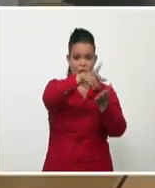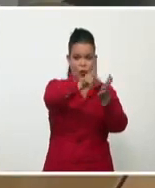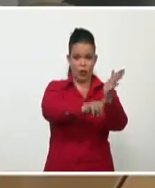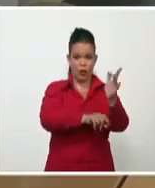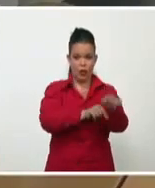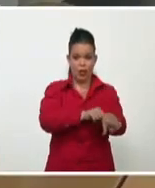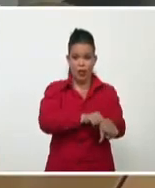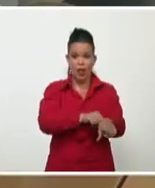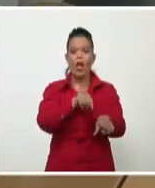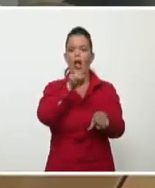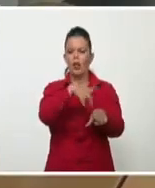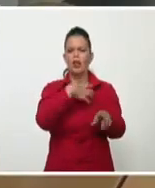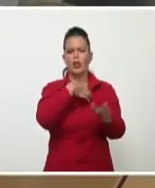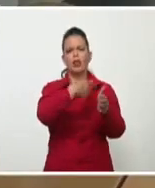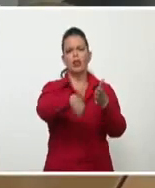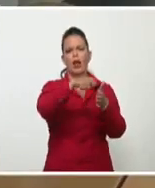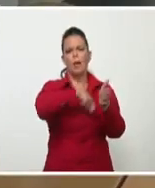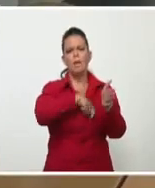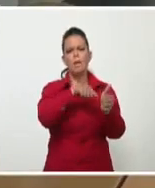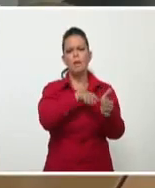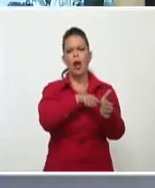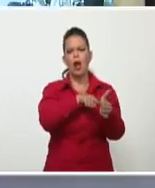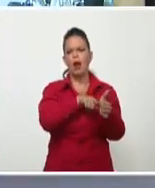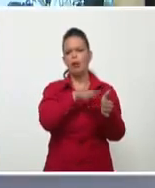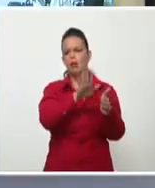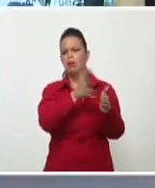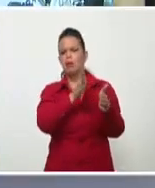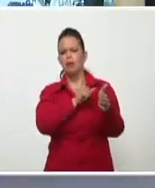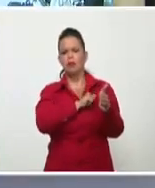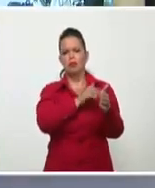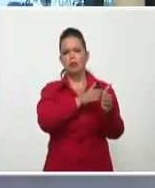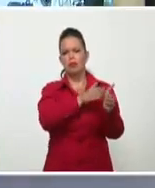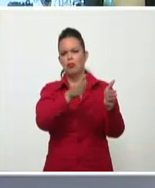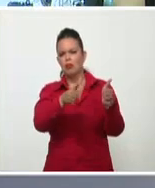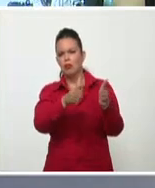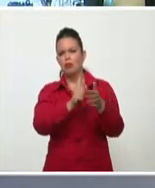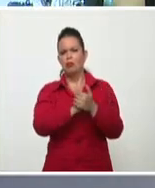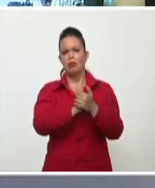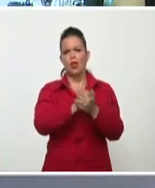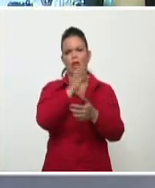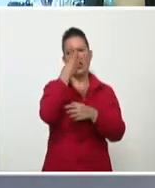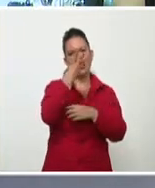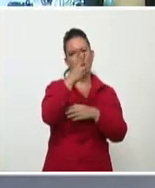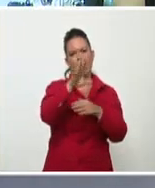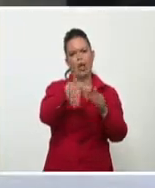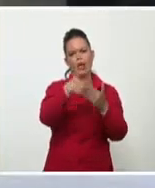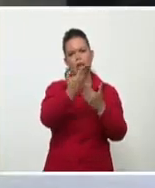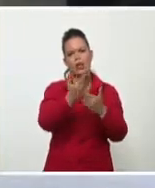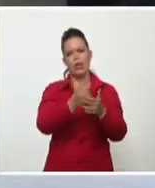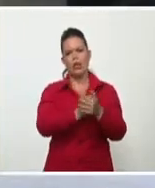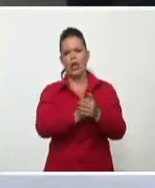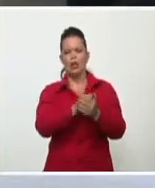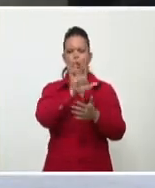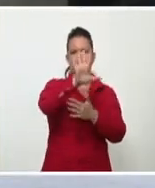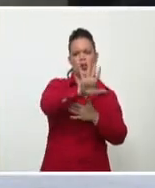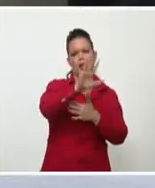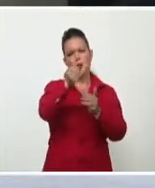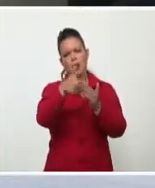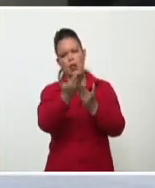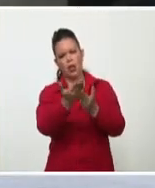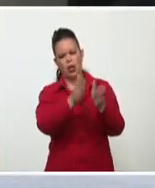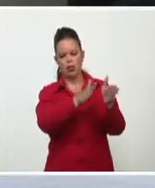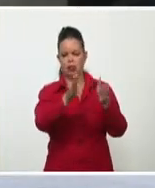planificados para un periodo de 96 horas y permitirán mayor seguridad